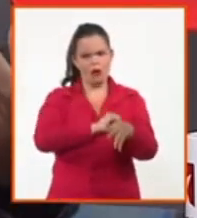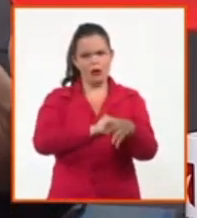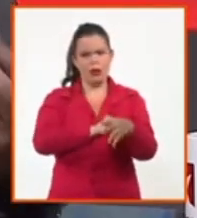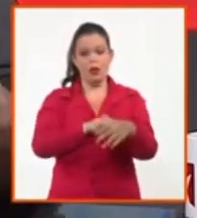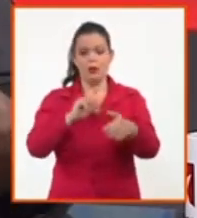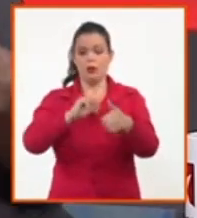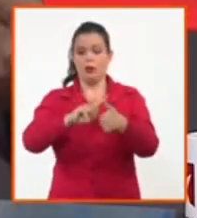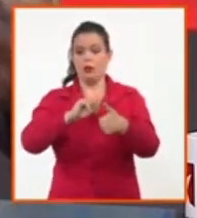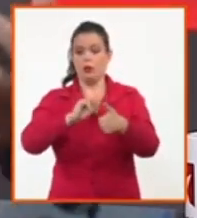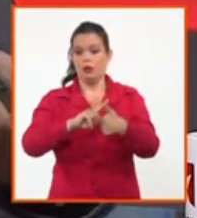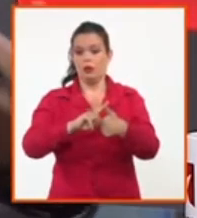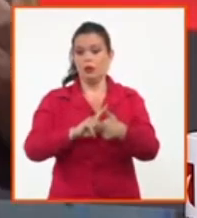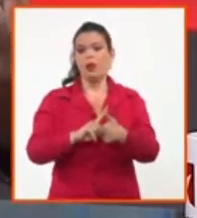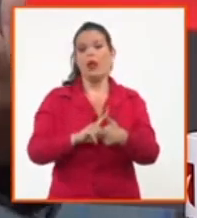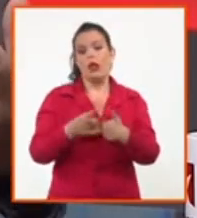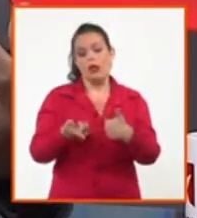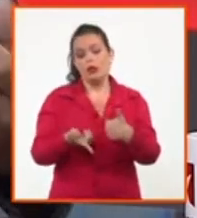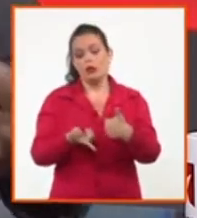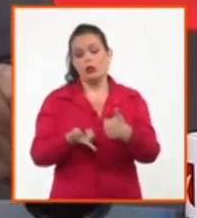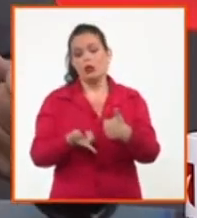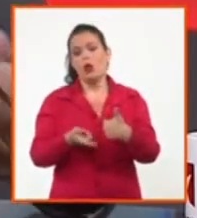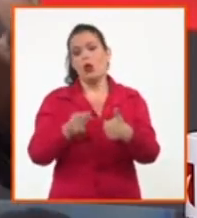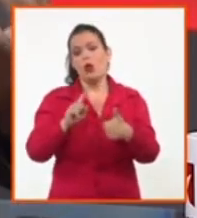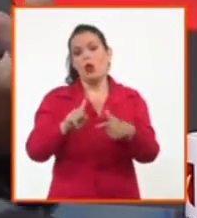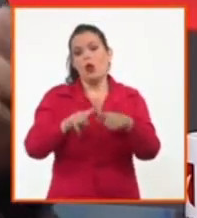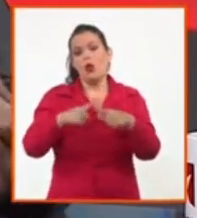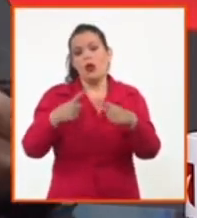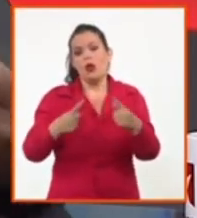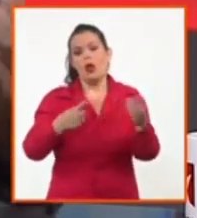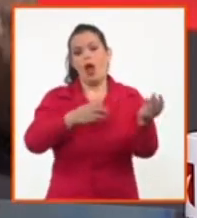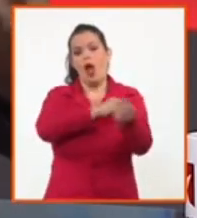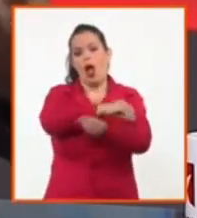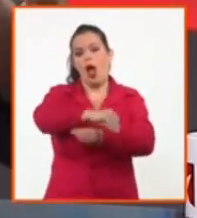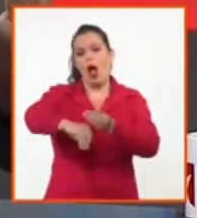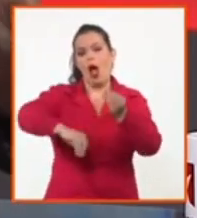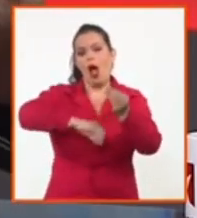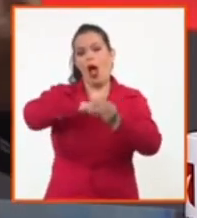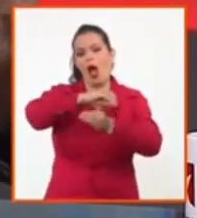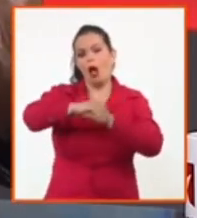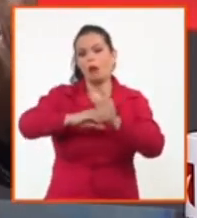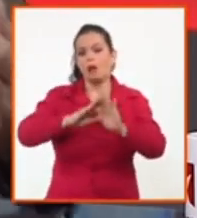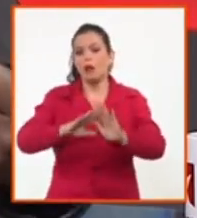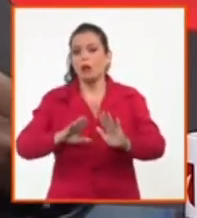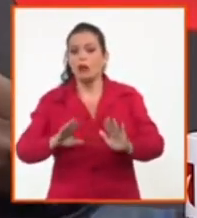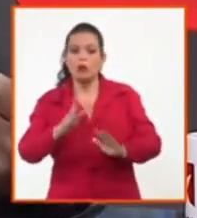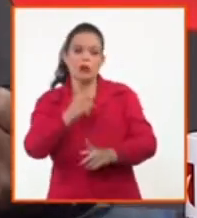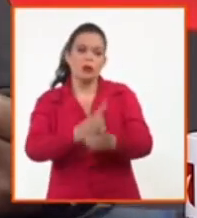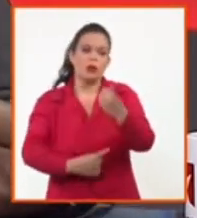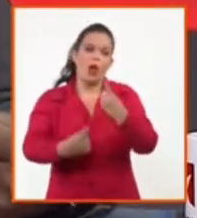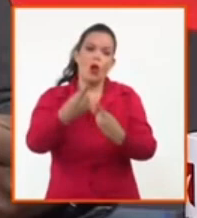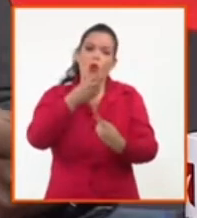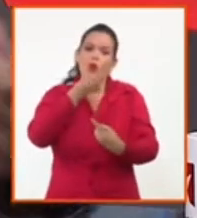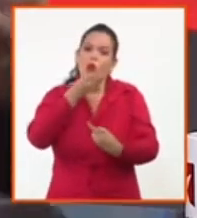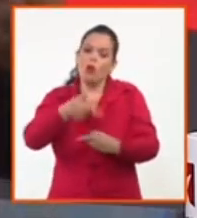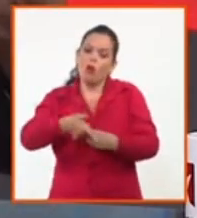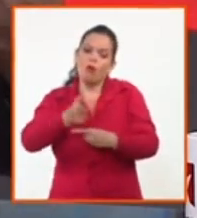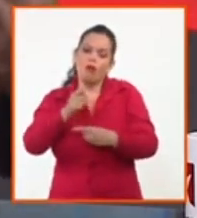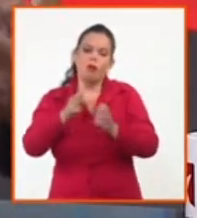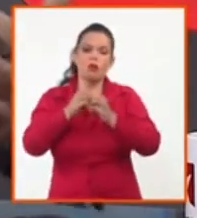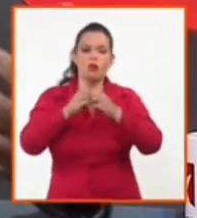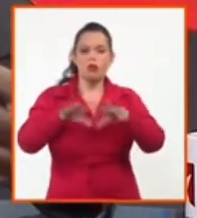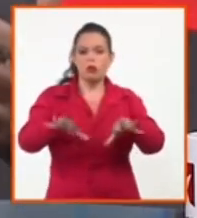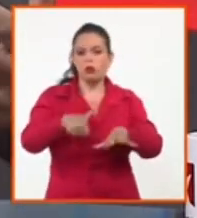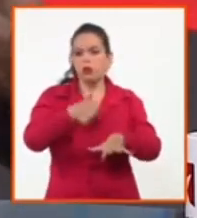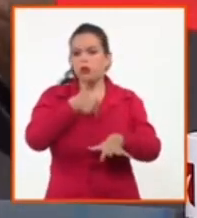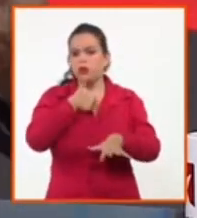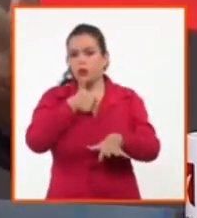pudiera tener ventajas adicionales en términos de transmisión, sobre todo, y en términos de quizás un cierto escape a la respuesta